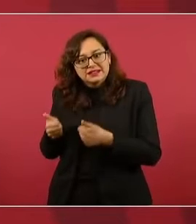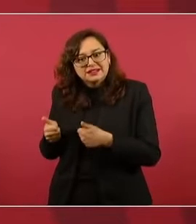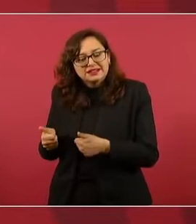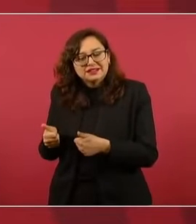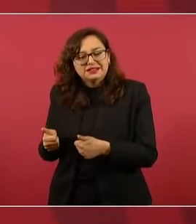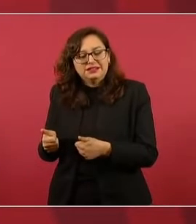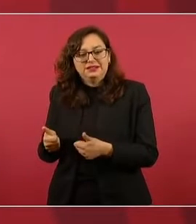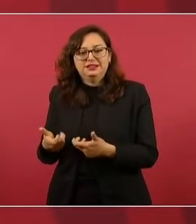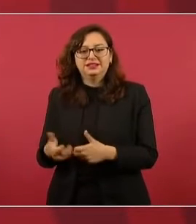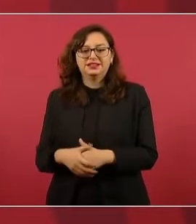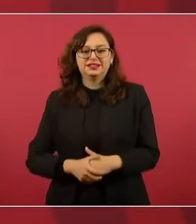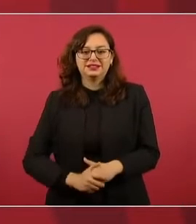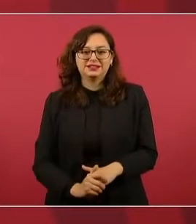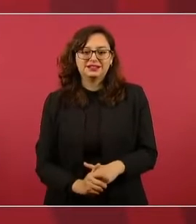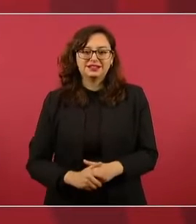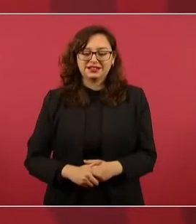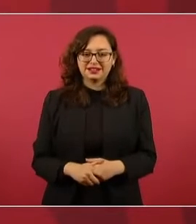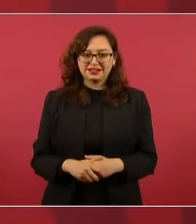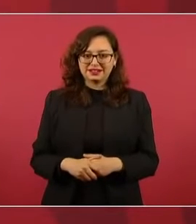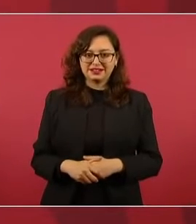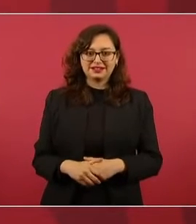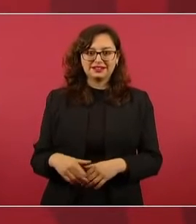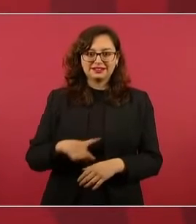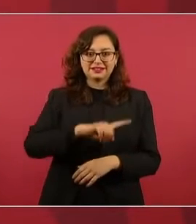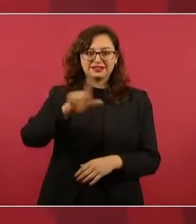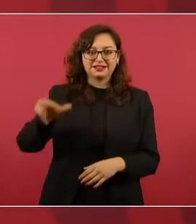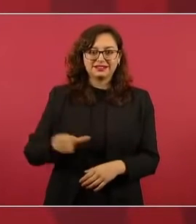las